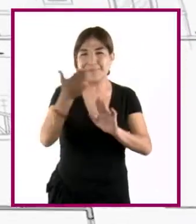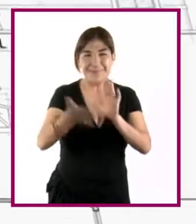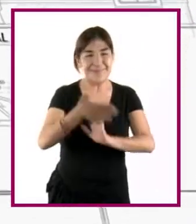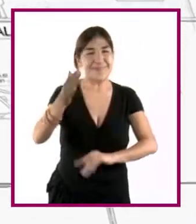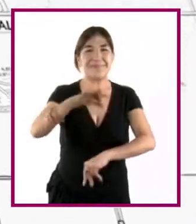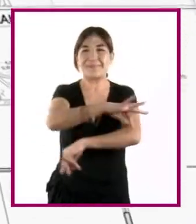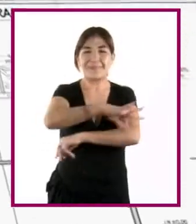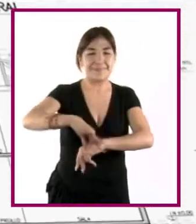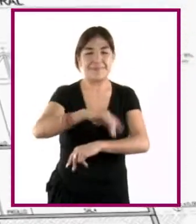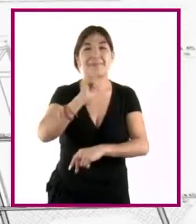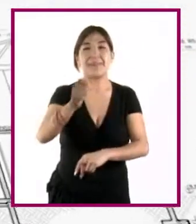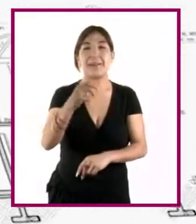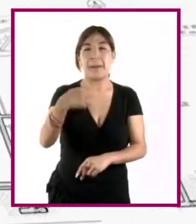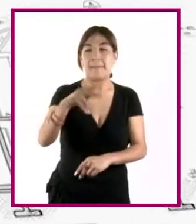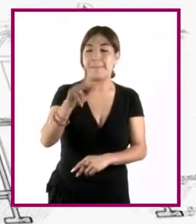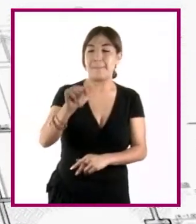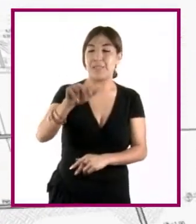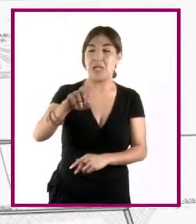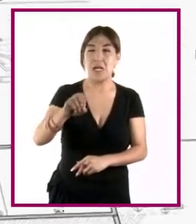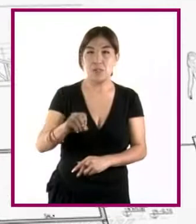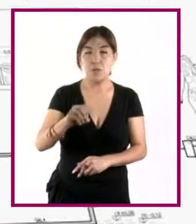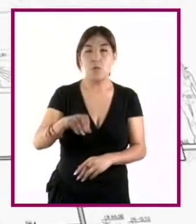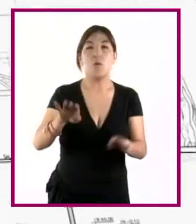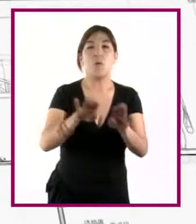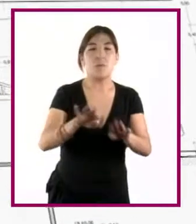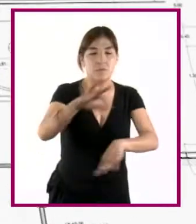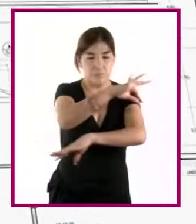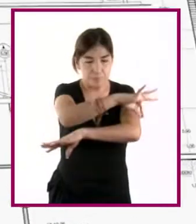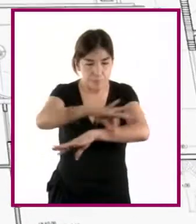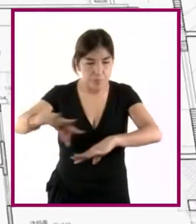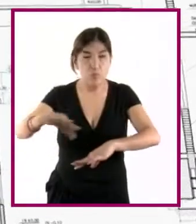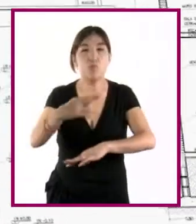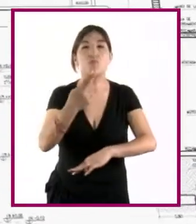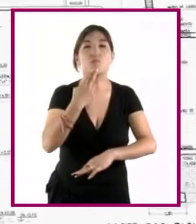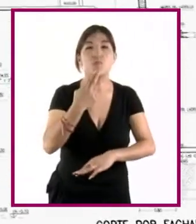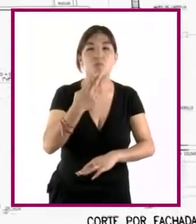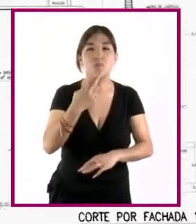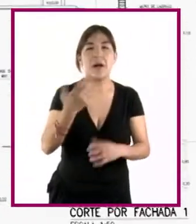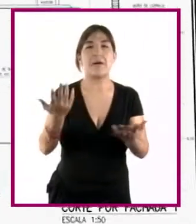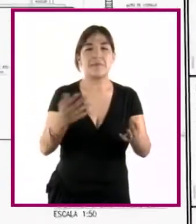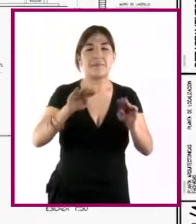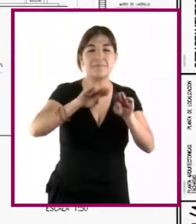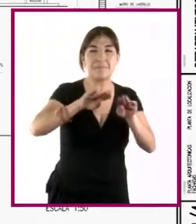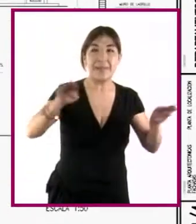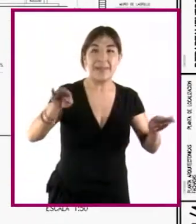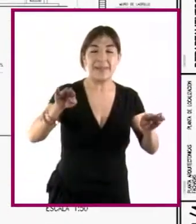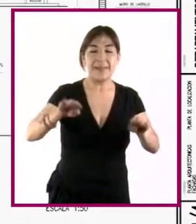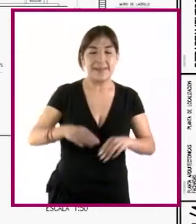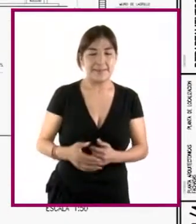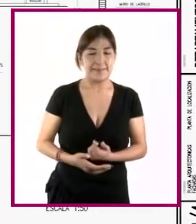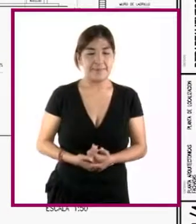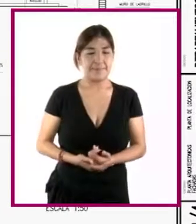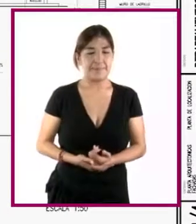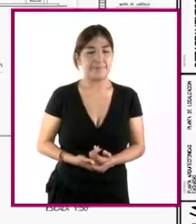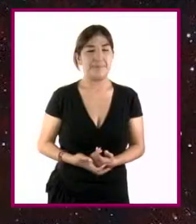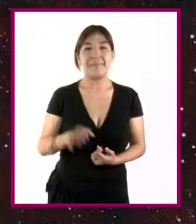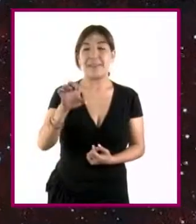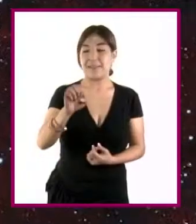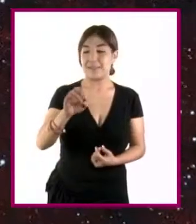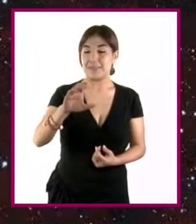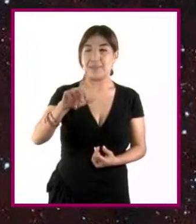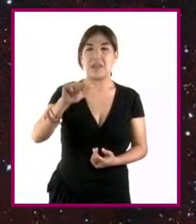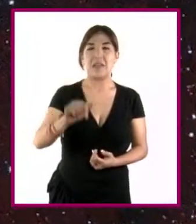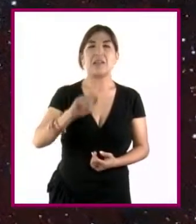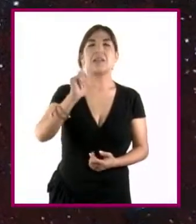representación gráfica del lugar que queremos construir. Para ello, utilizamos una escala. Cuando necesitamos crear un plano,